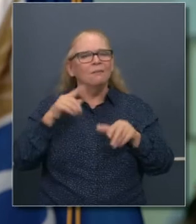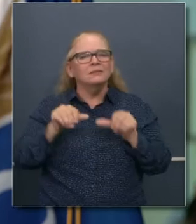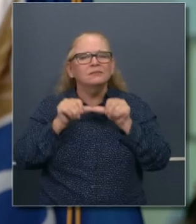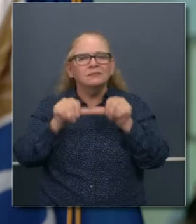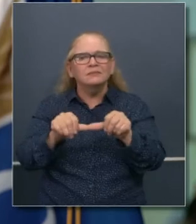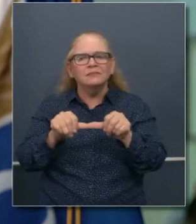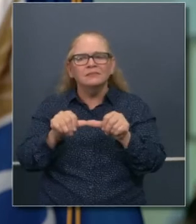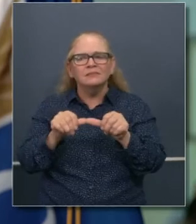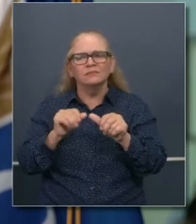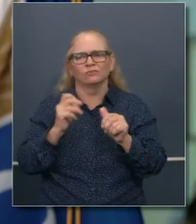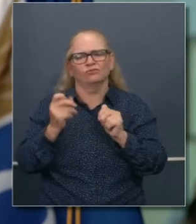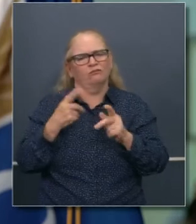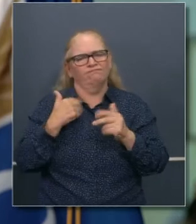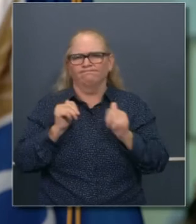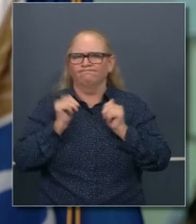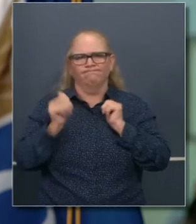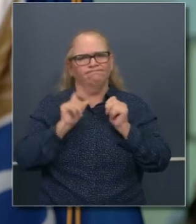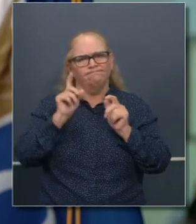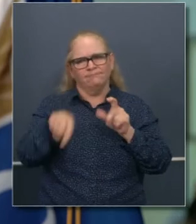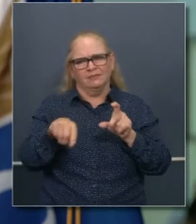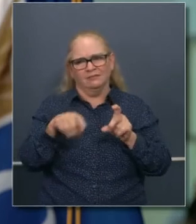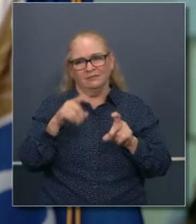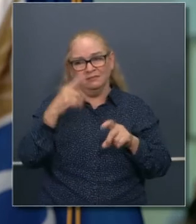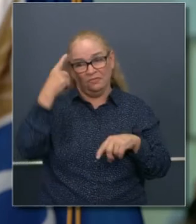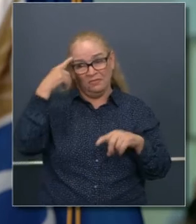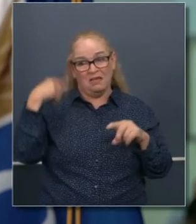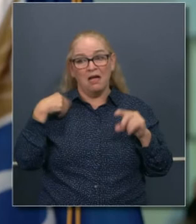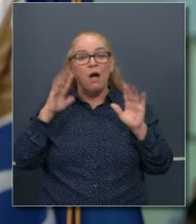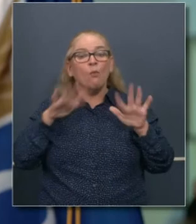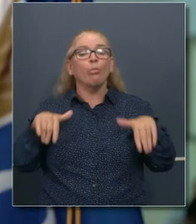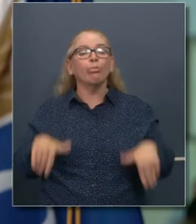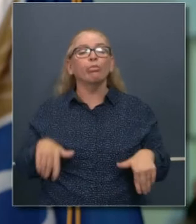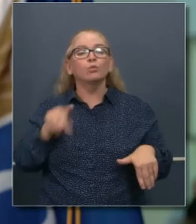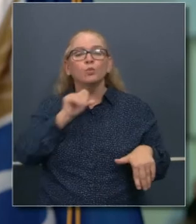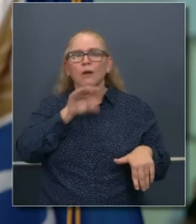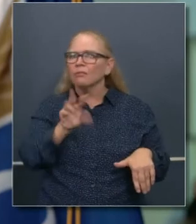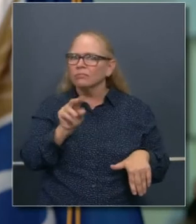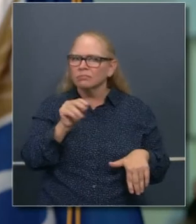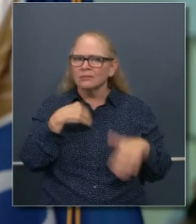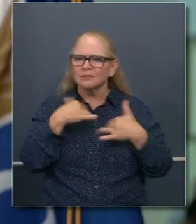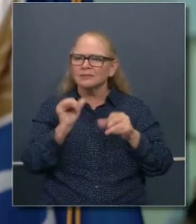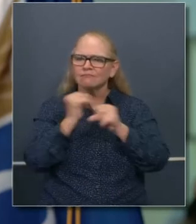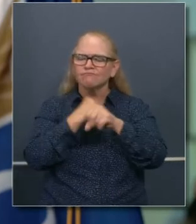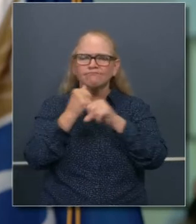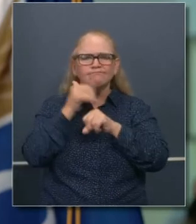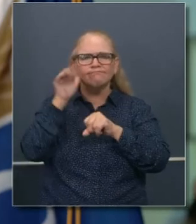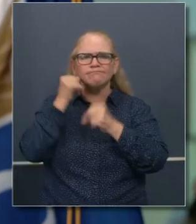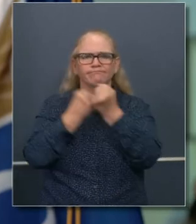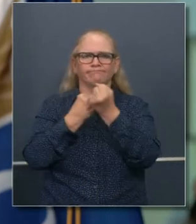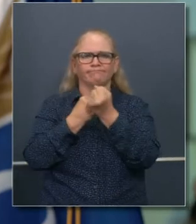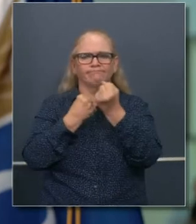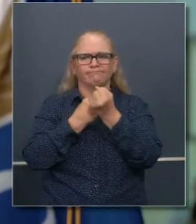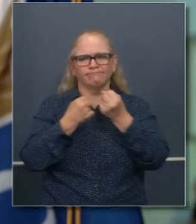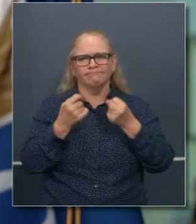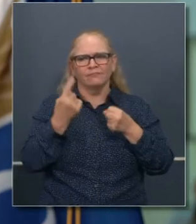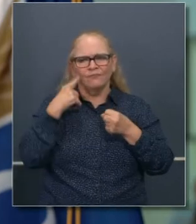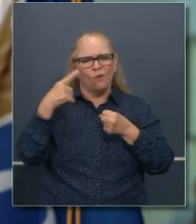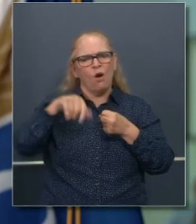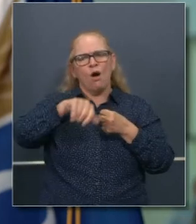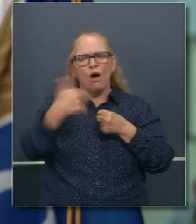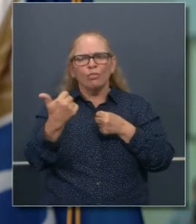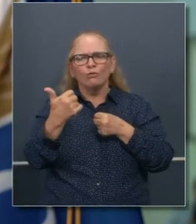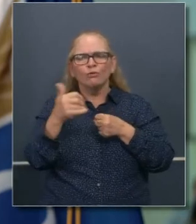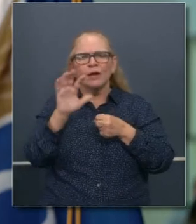seguimos apoyando esto, seguimos hablando. Y estamos hablando de meses atrás, cuando había un nuevo